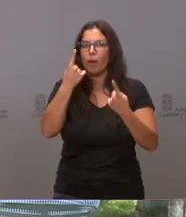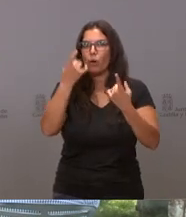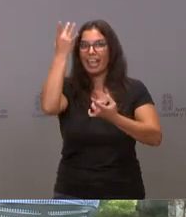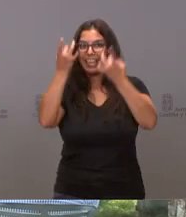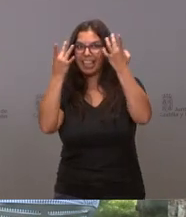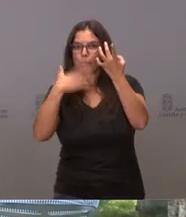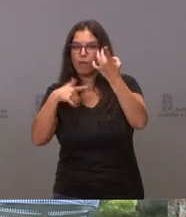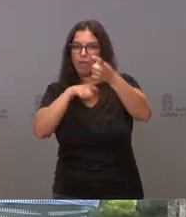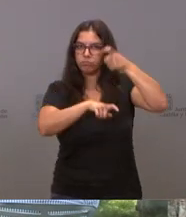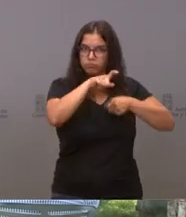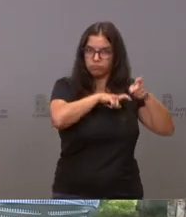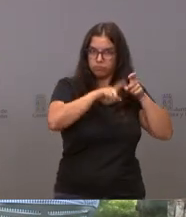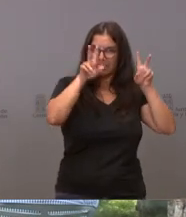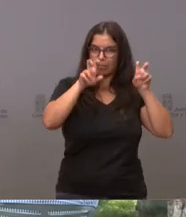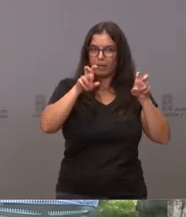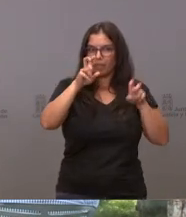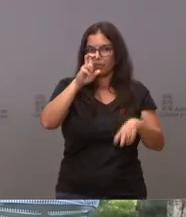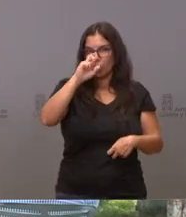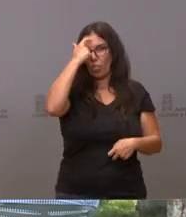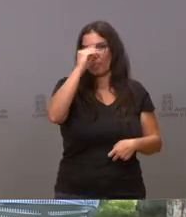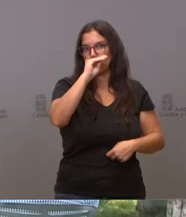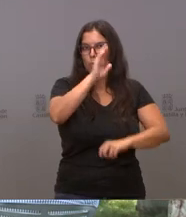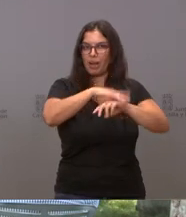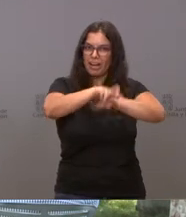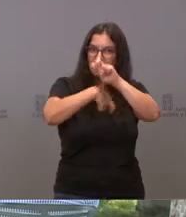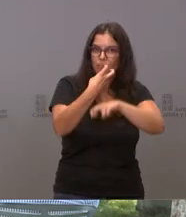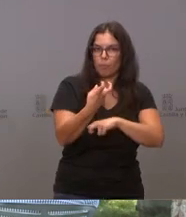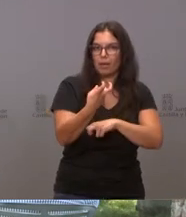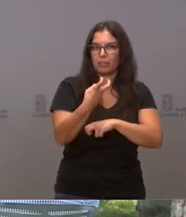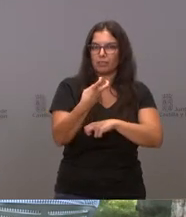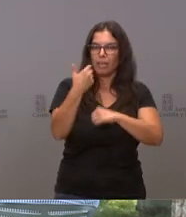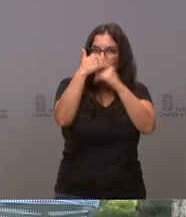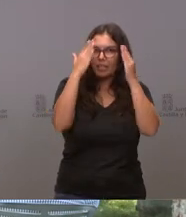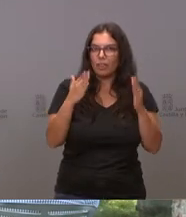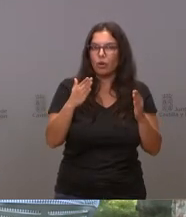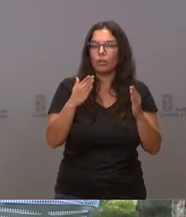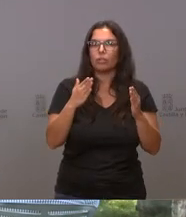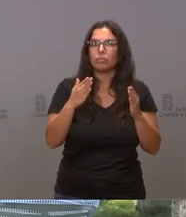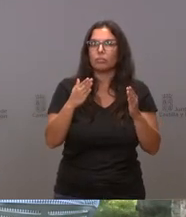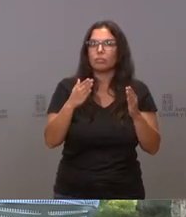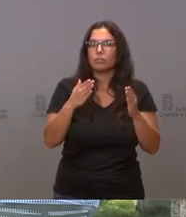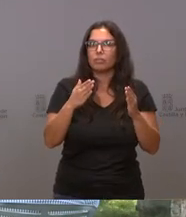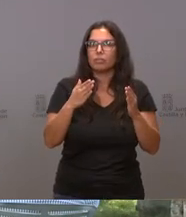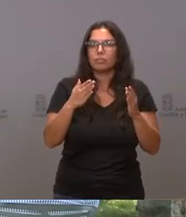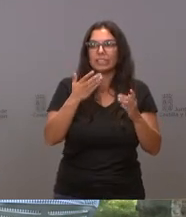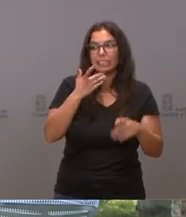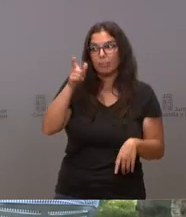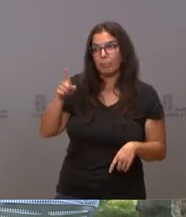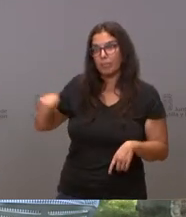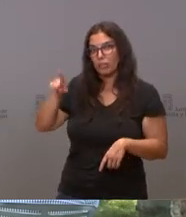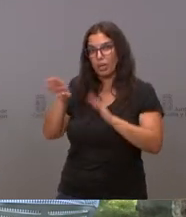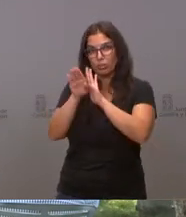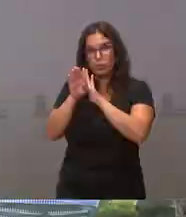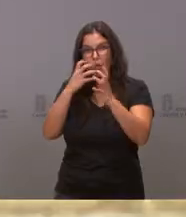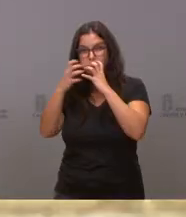que tienen sobre la reforma de la sanidad rural y de la atención primaria? ¿Así sigue esta contestación popular, sobre todo en los